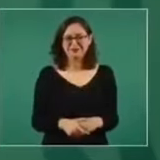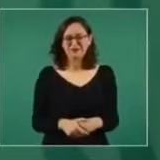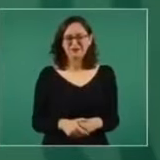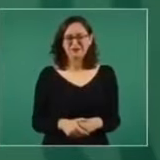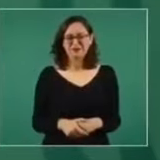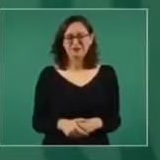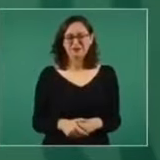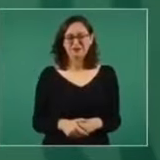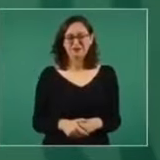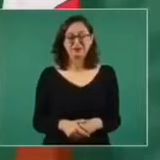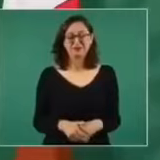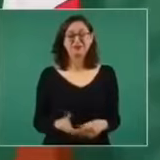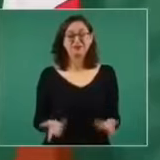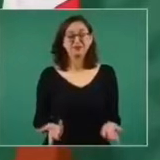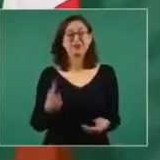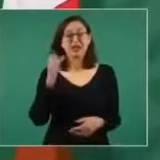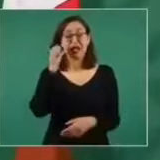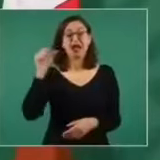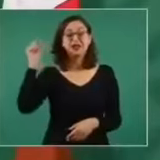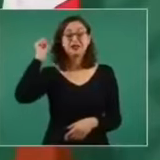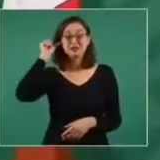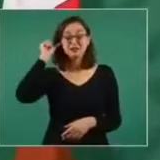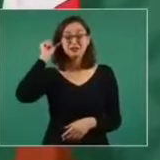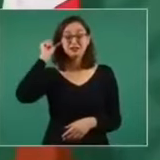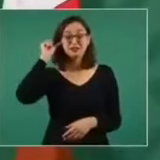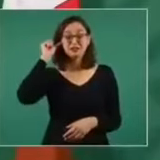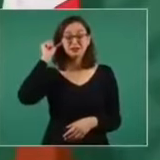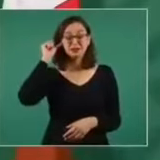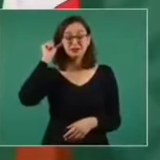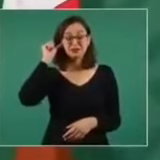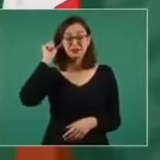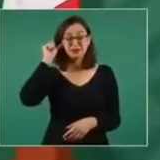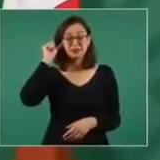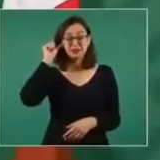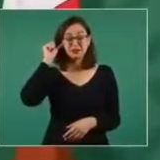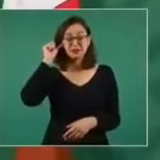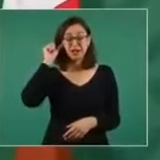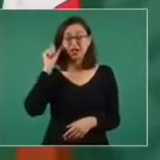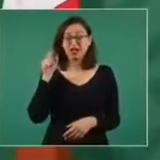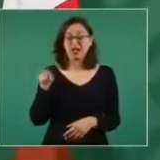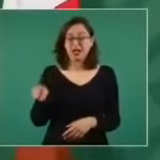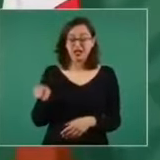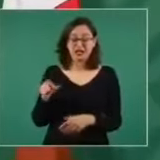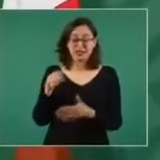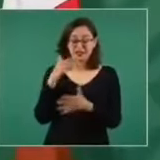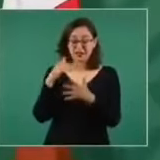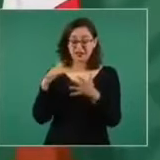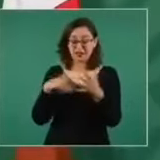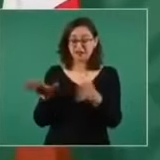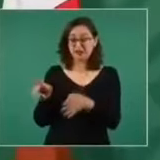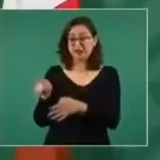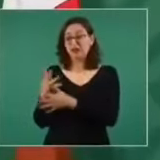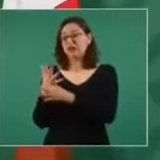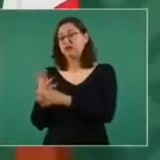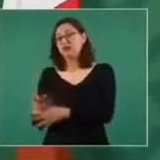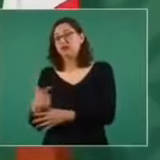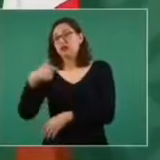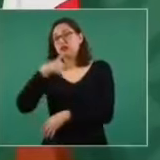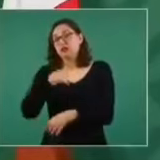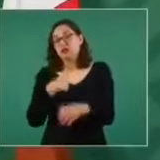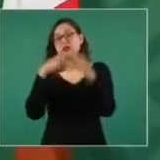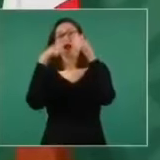No, ayer leí a alguien que me dijo, estoicamente tuve que aguantar toda la